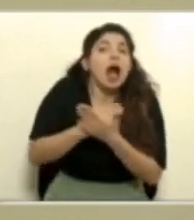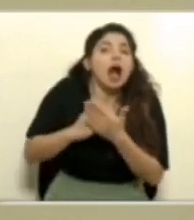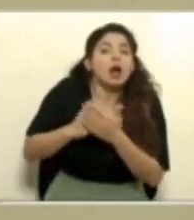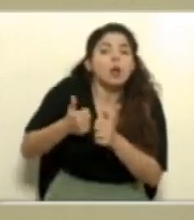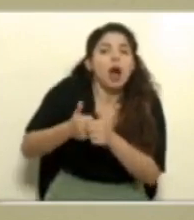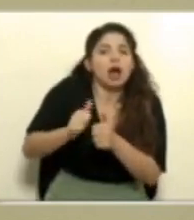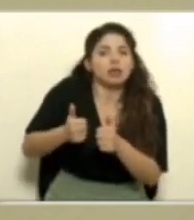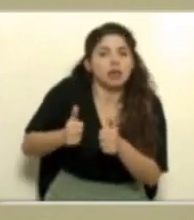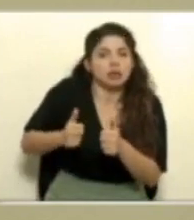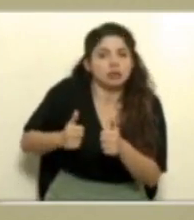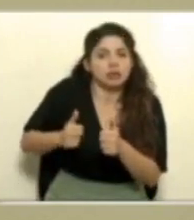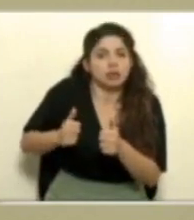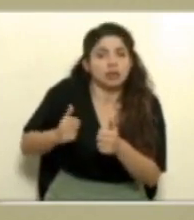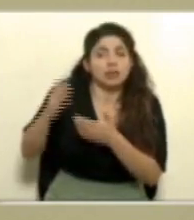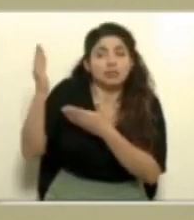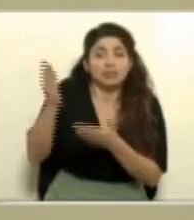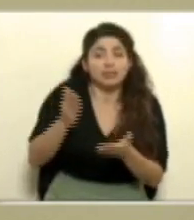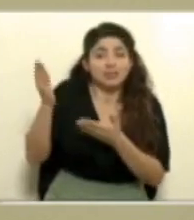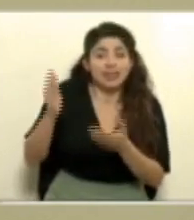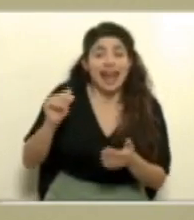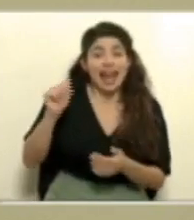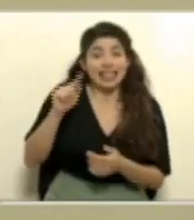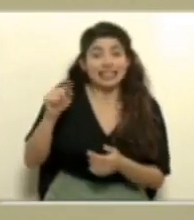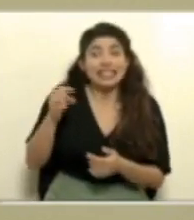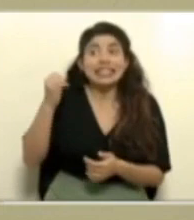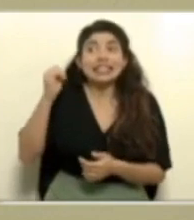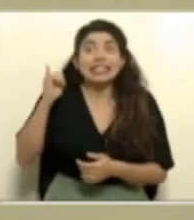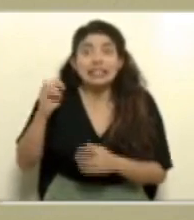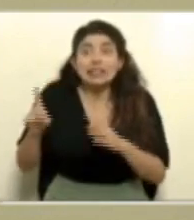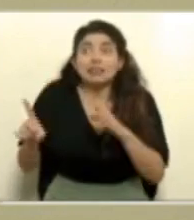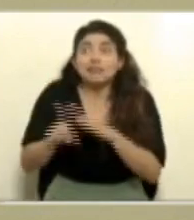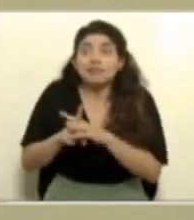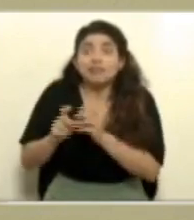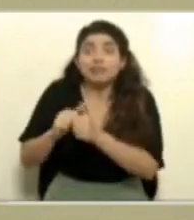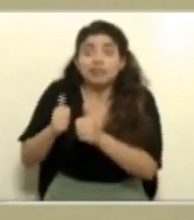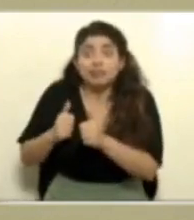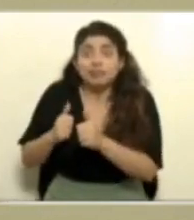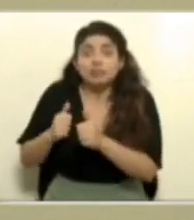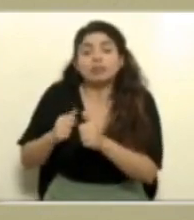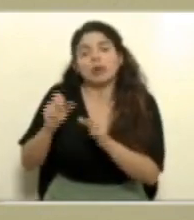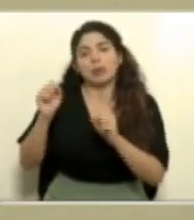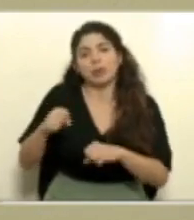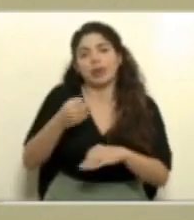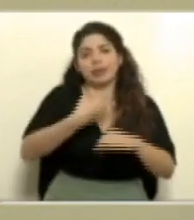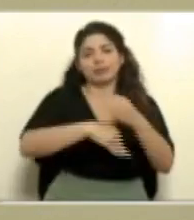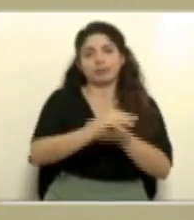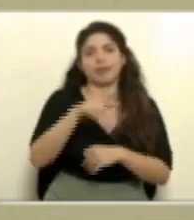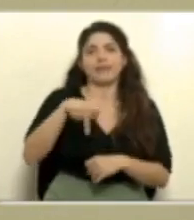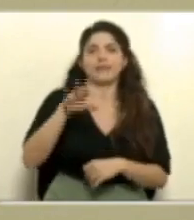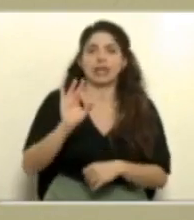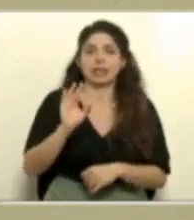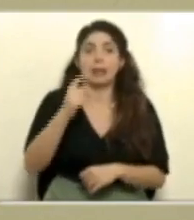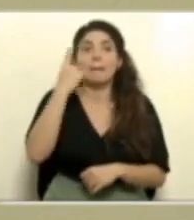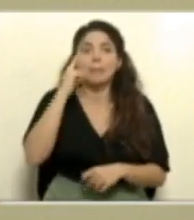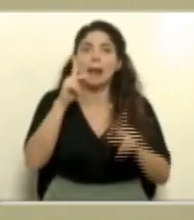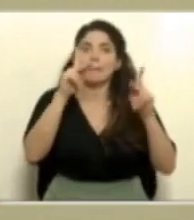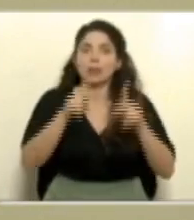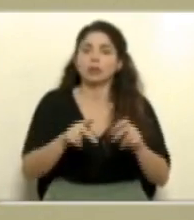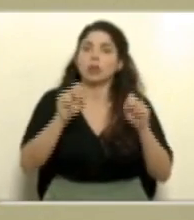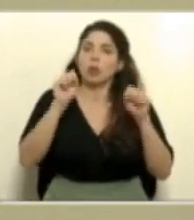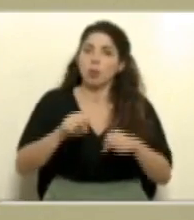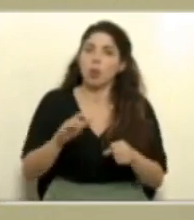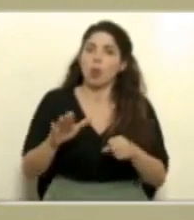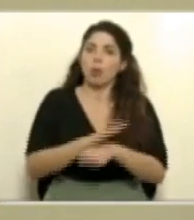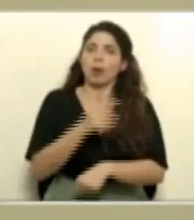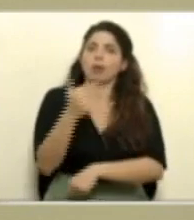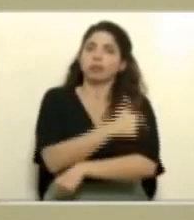envíos de la vacuna de AstraZeneca para que se pudiera completar ese esquema completo con AstraZeneca.